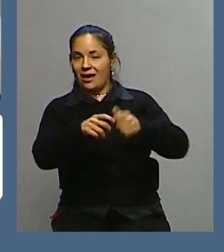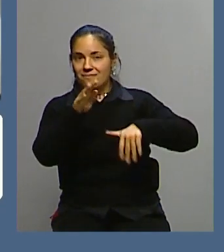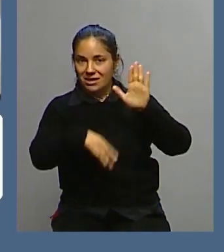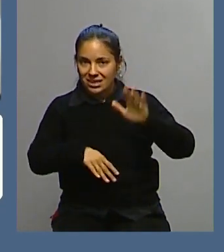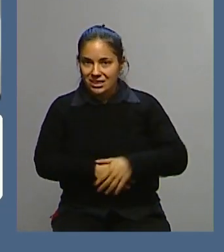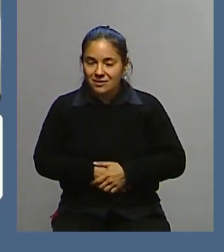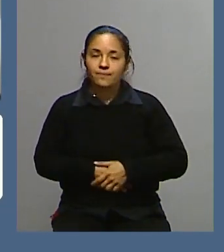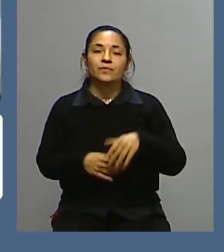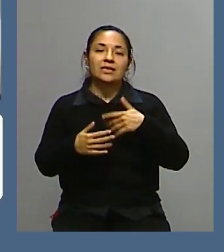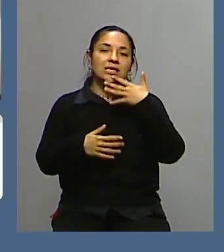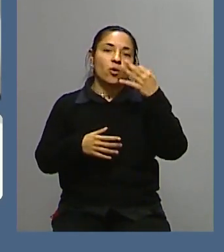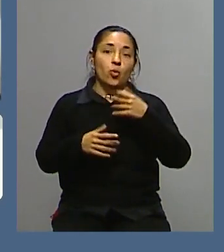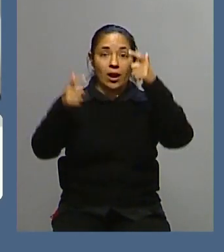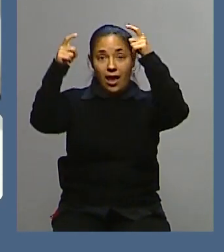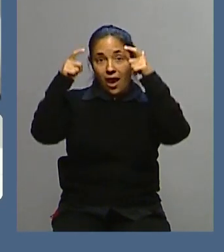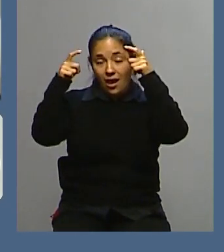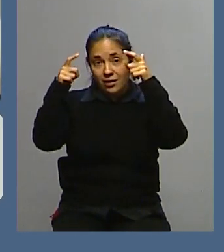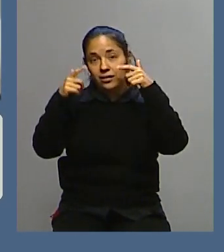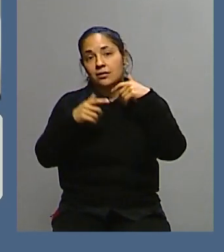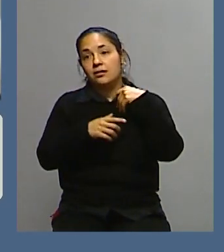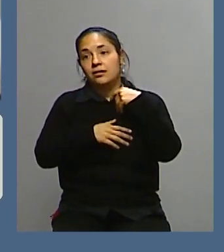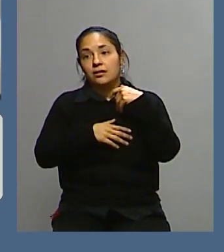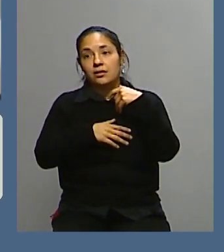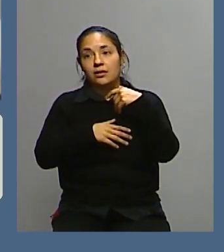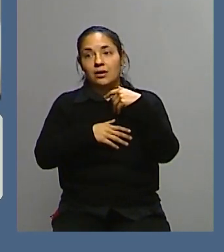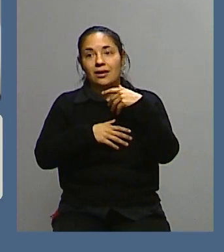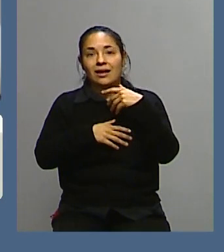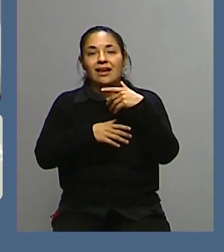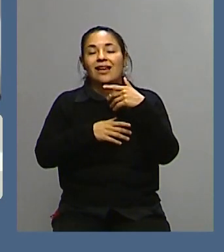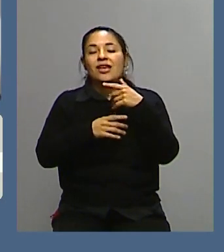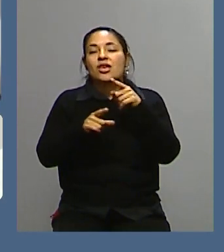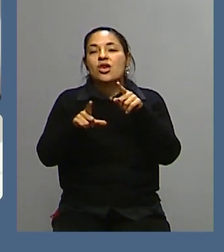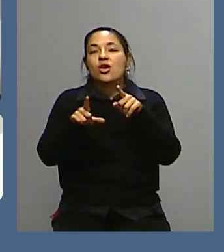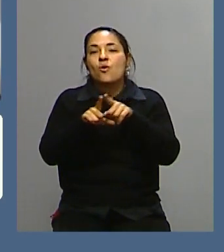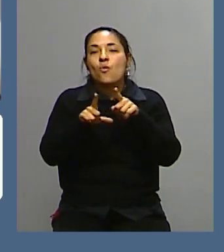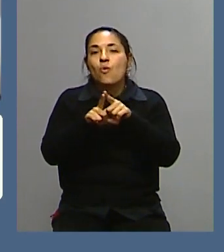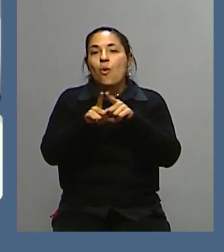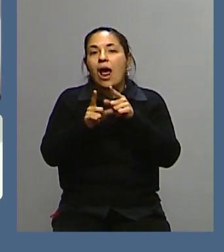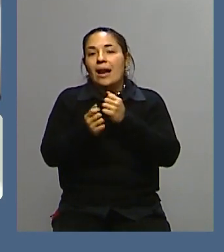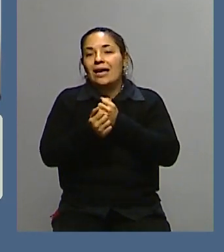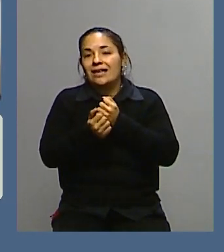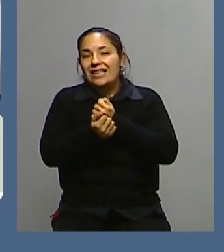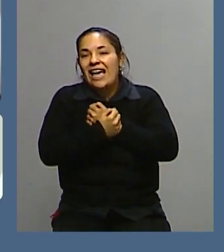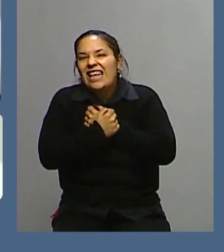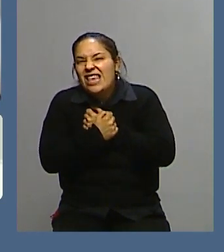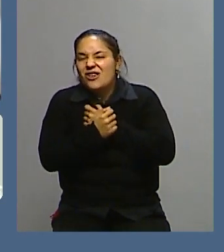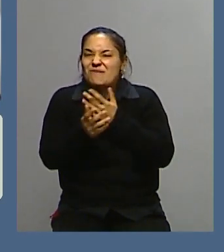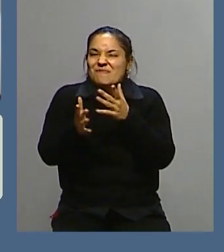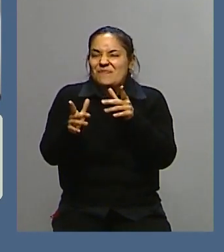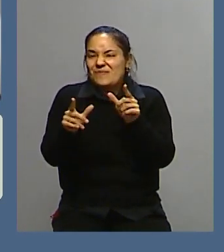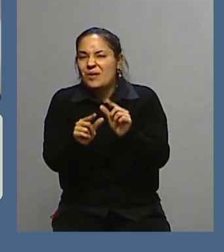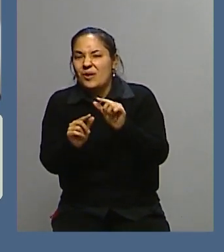este rey, que por otra parte es menos querido que su hijo, mucho menos que su madre, pero